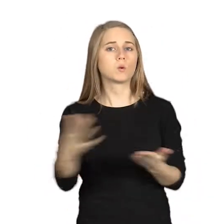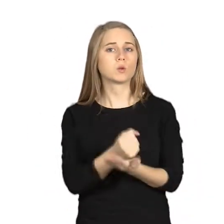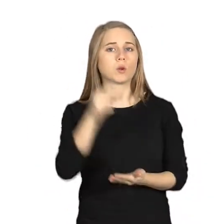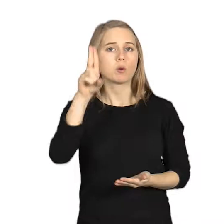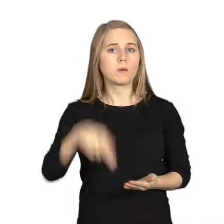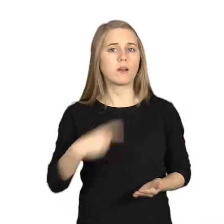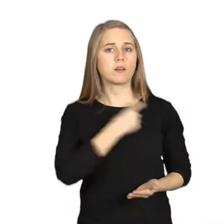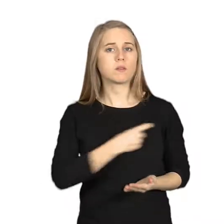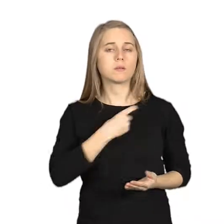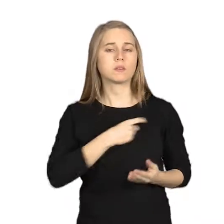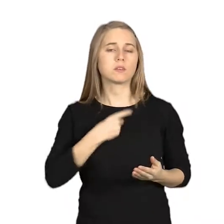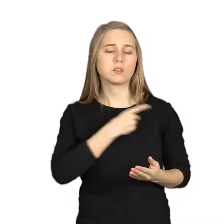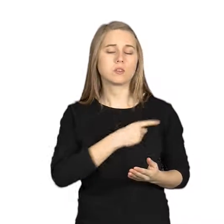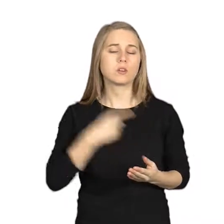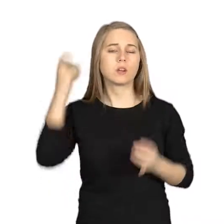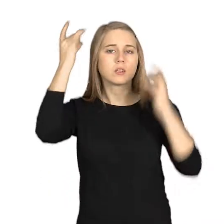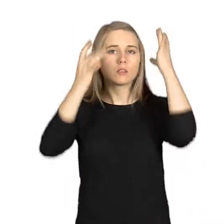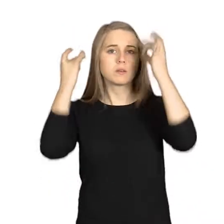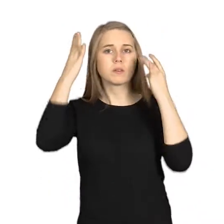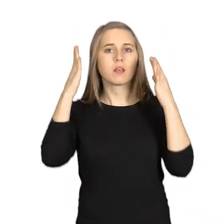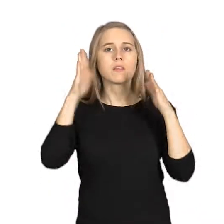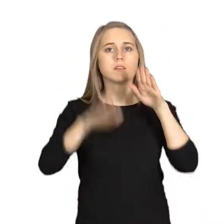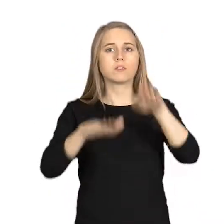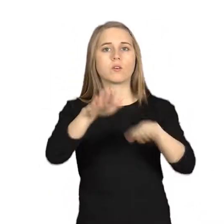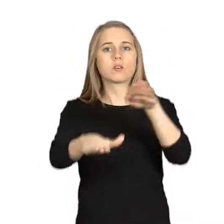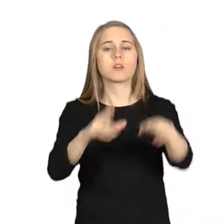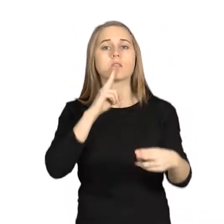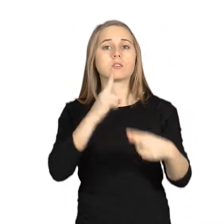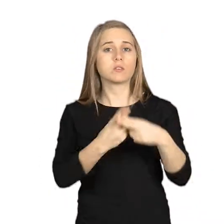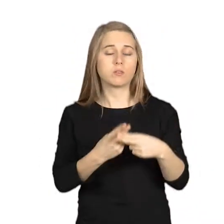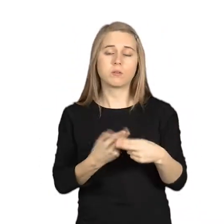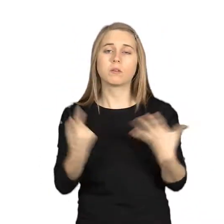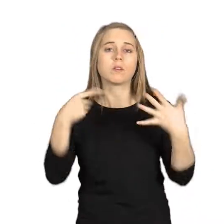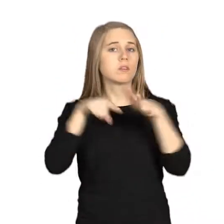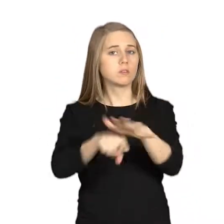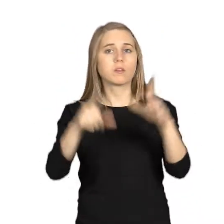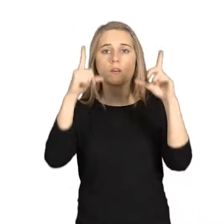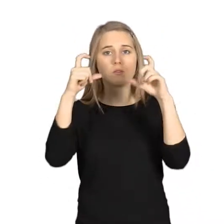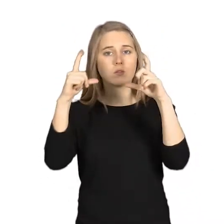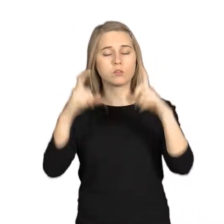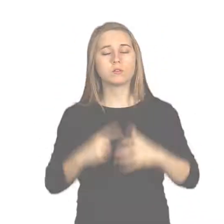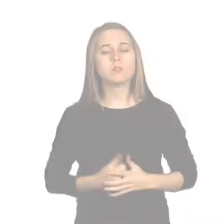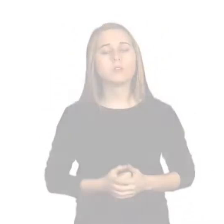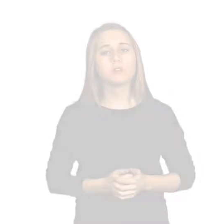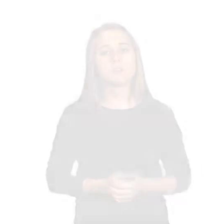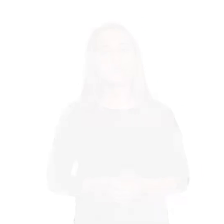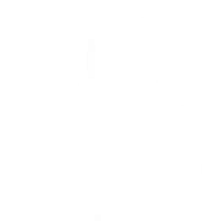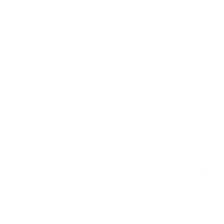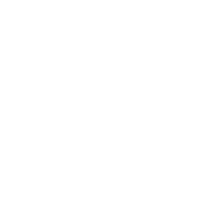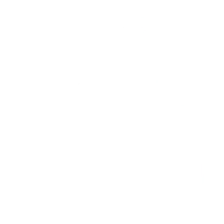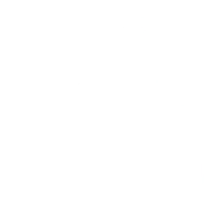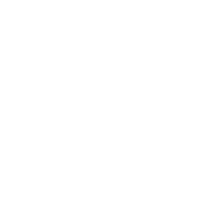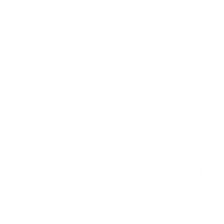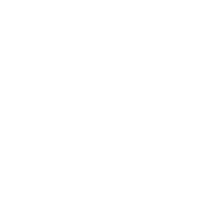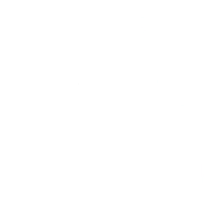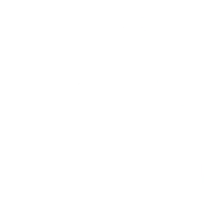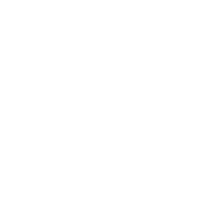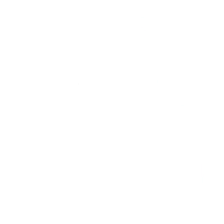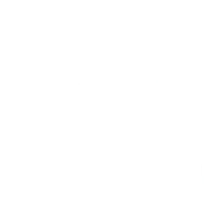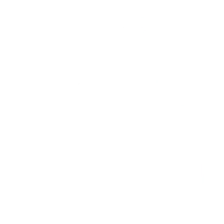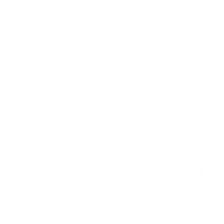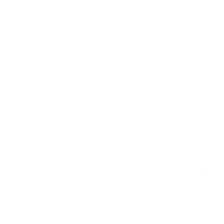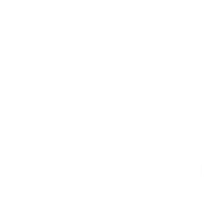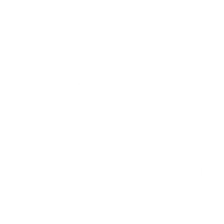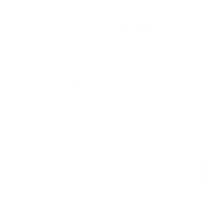Comisión de Actividades de Loñez. Inclusividad en fotos. En el centro de la imagen aparece una cámara de fotos